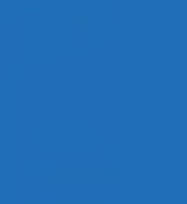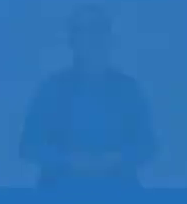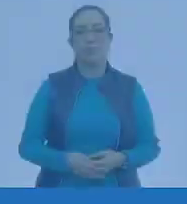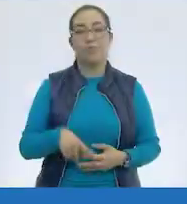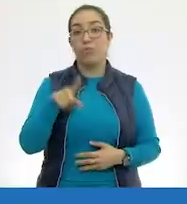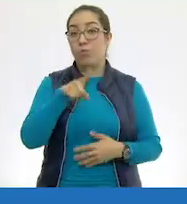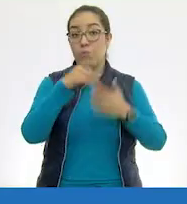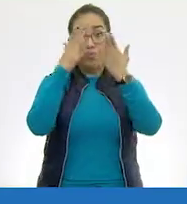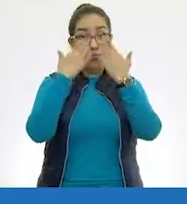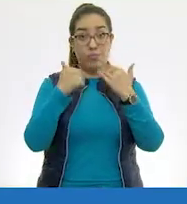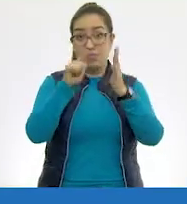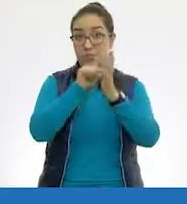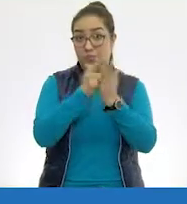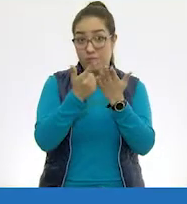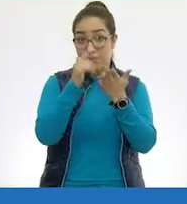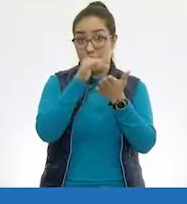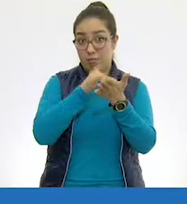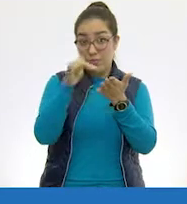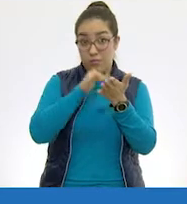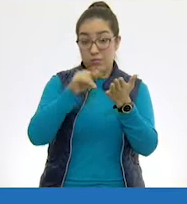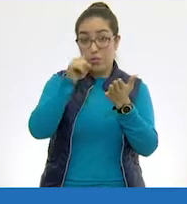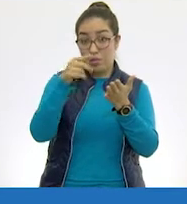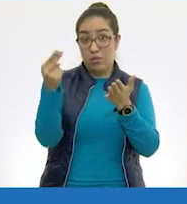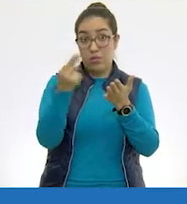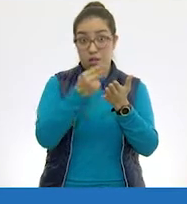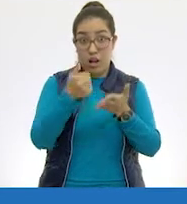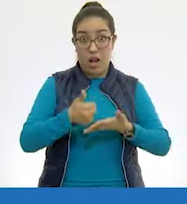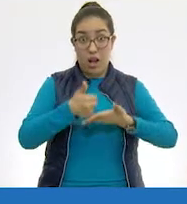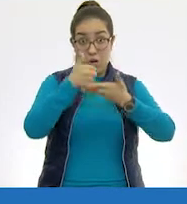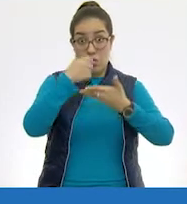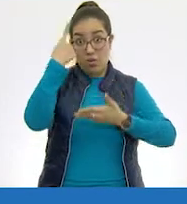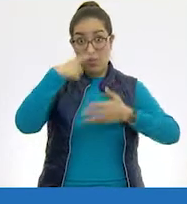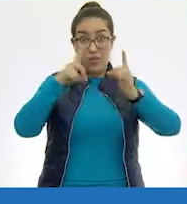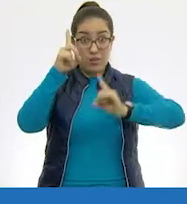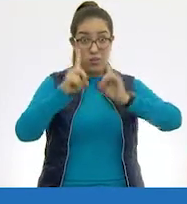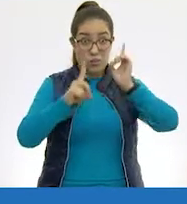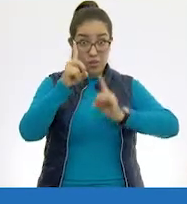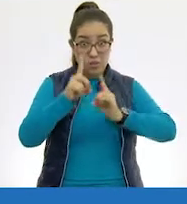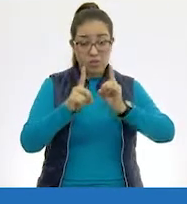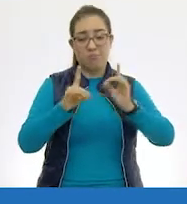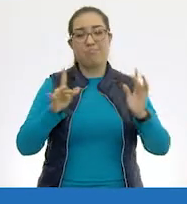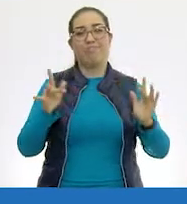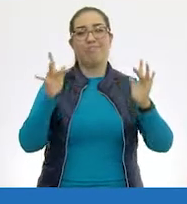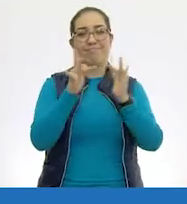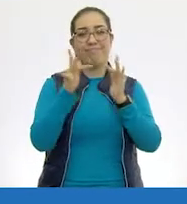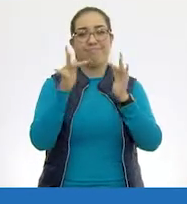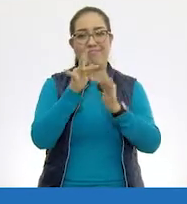extensión. Si no tienes el libro de texto o necesitas ayuda para resolver tus dudas, contáctanos.